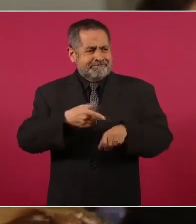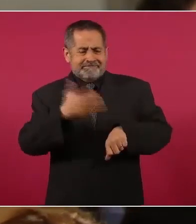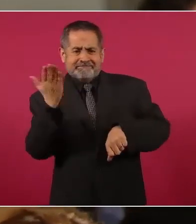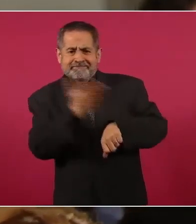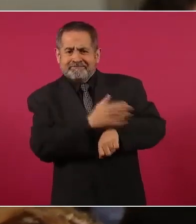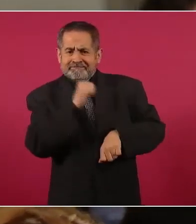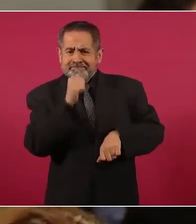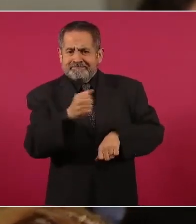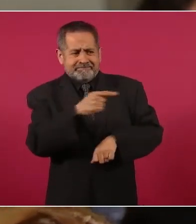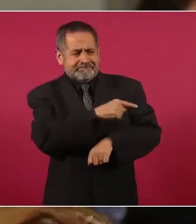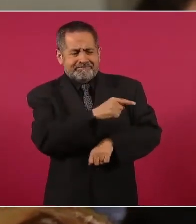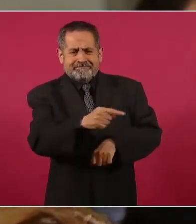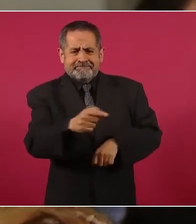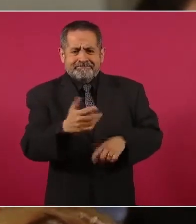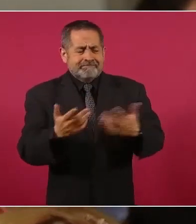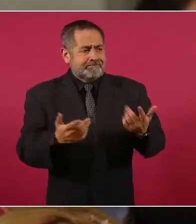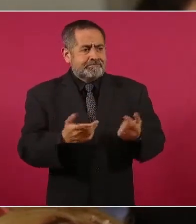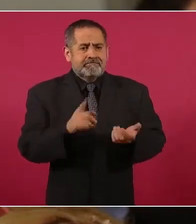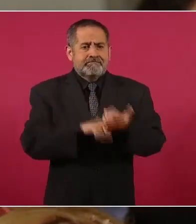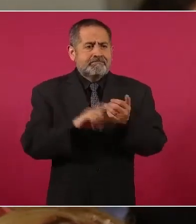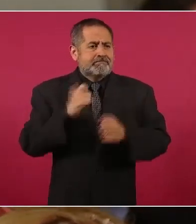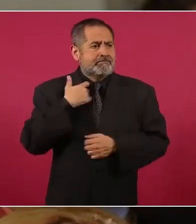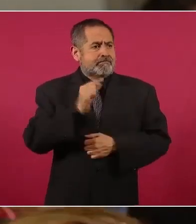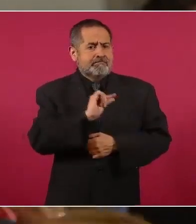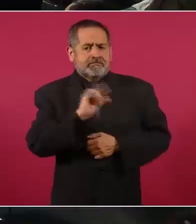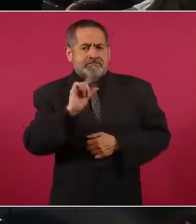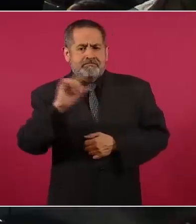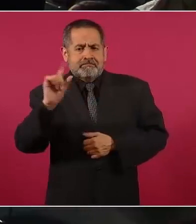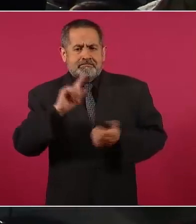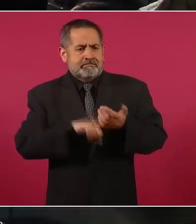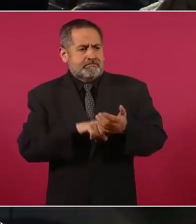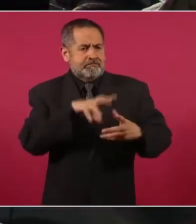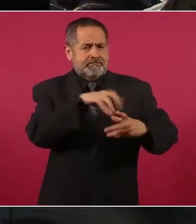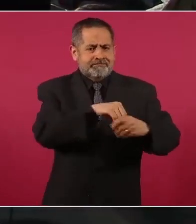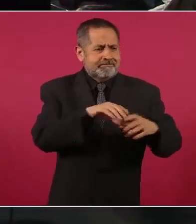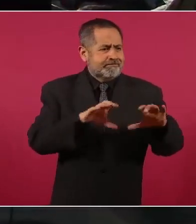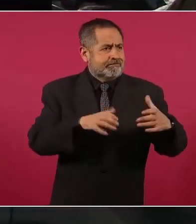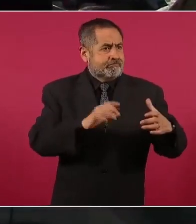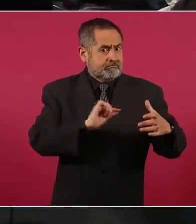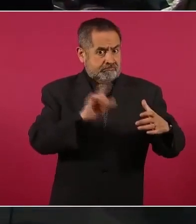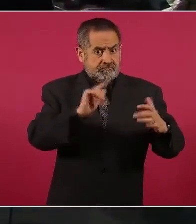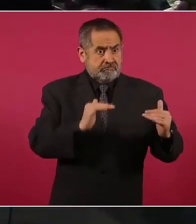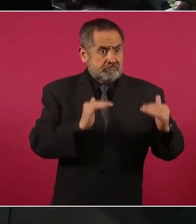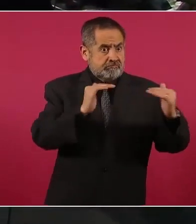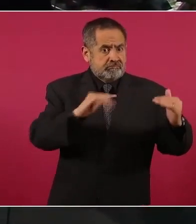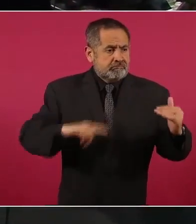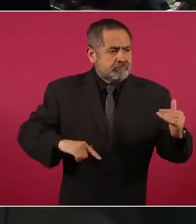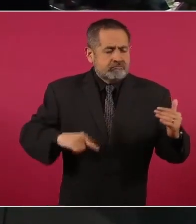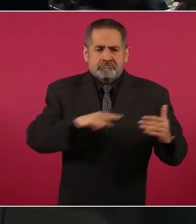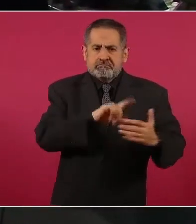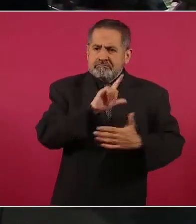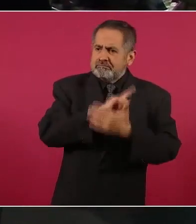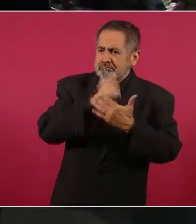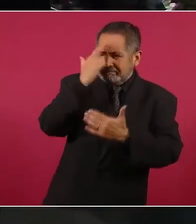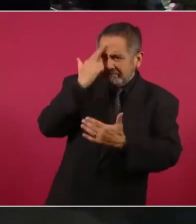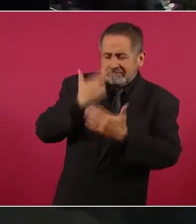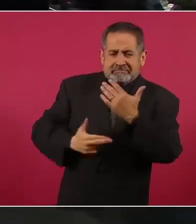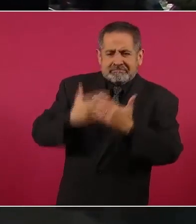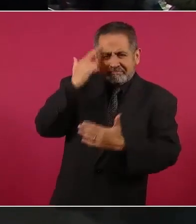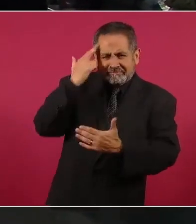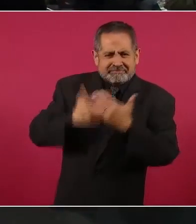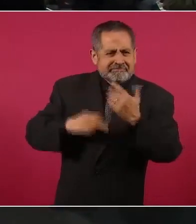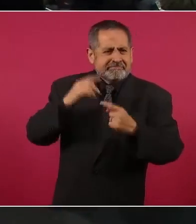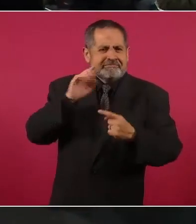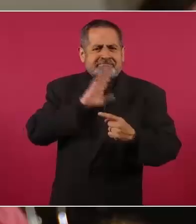digamos, funcionarios o exfuncionarios de alto nivel que cometieron tantos delitos y